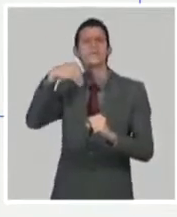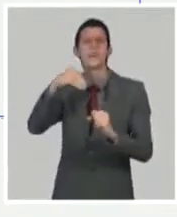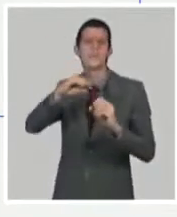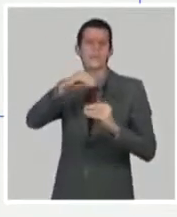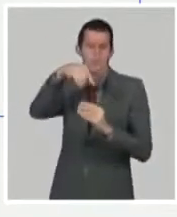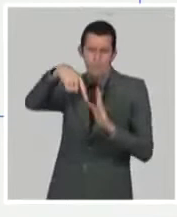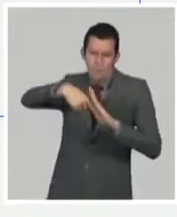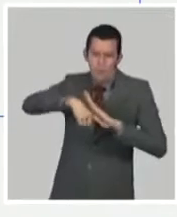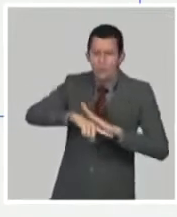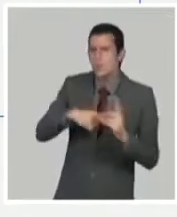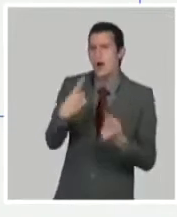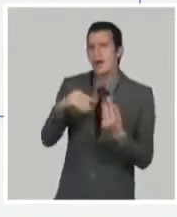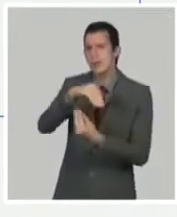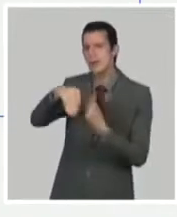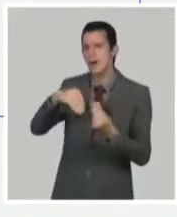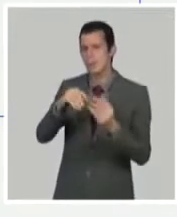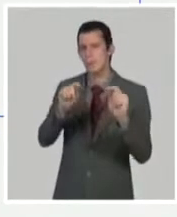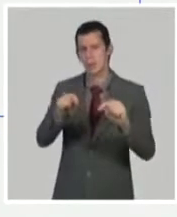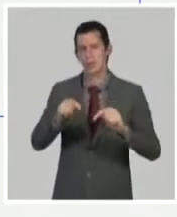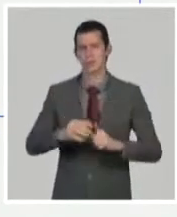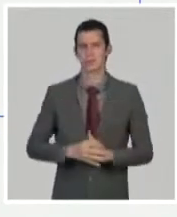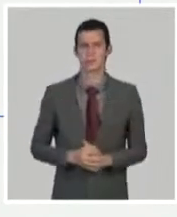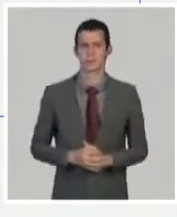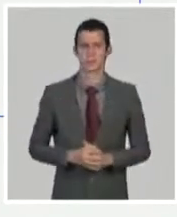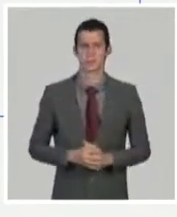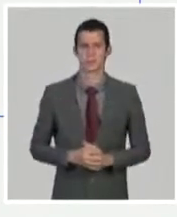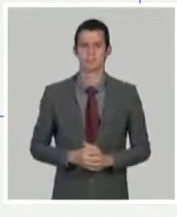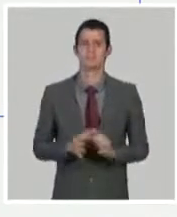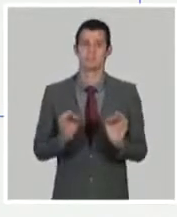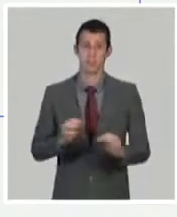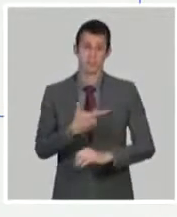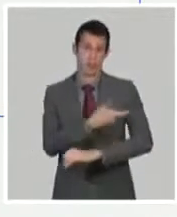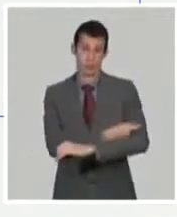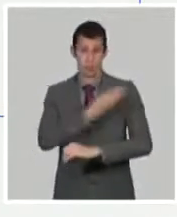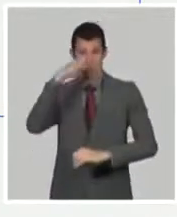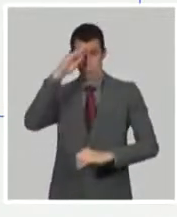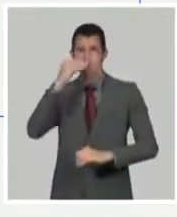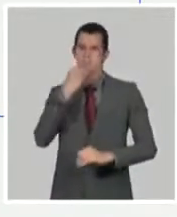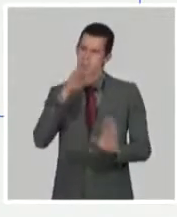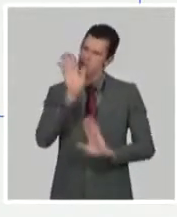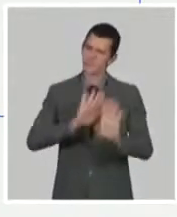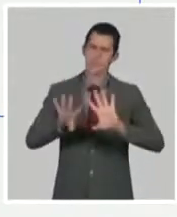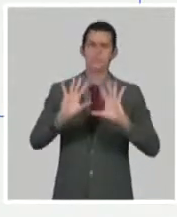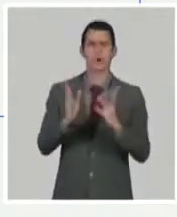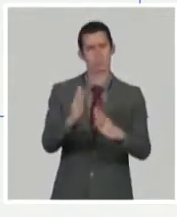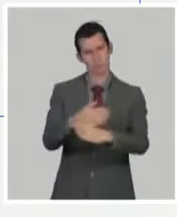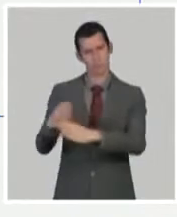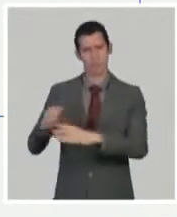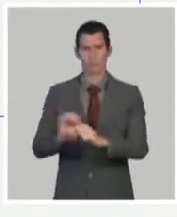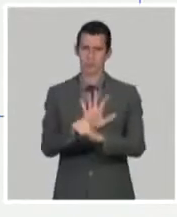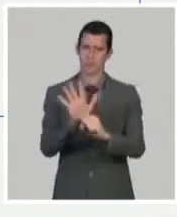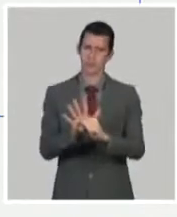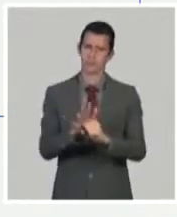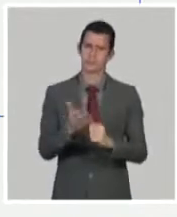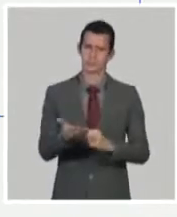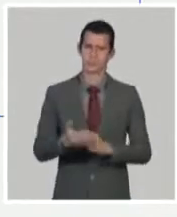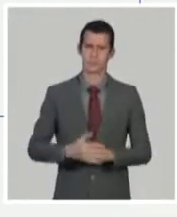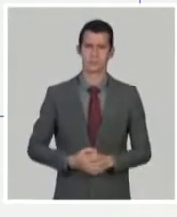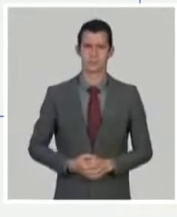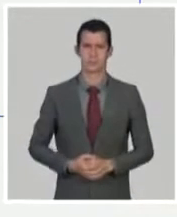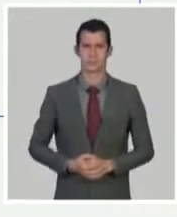podrían ser capaces también de estar combatiendo estos mutantes, de estos mutantes a parecer en nuestra condición. Bueno,